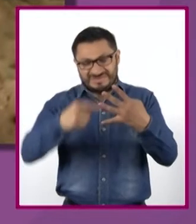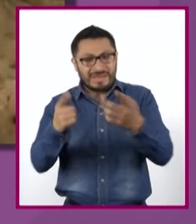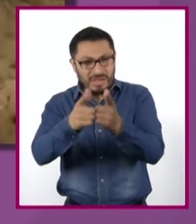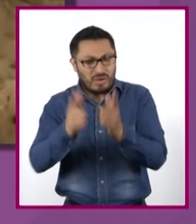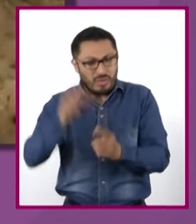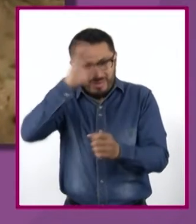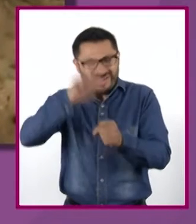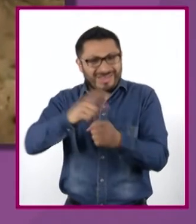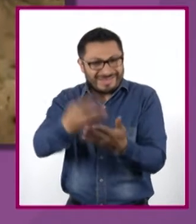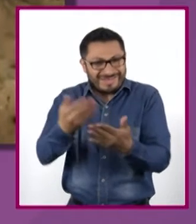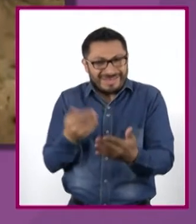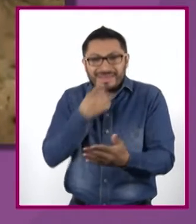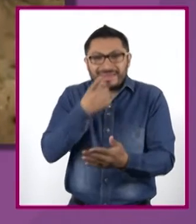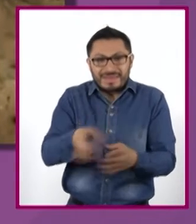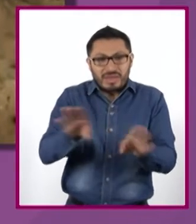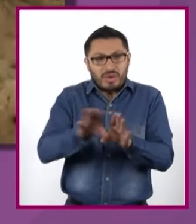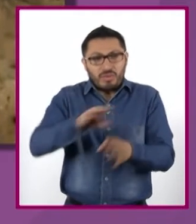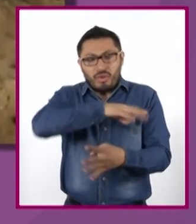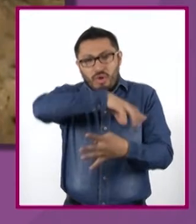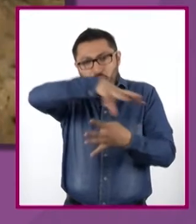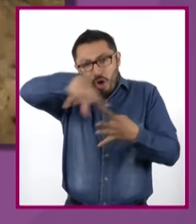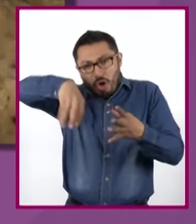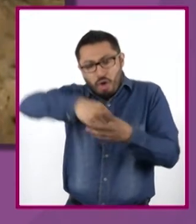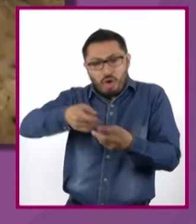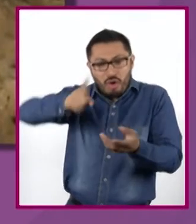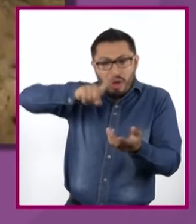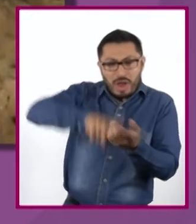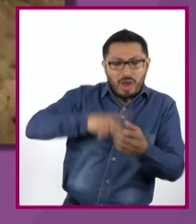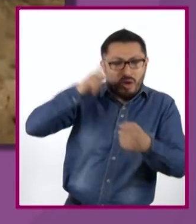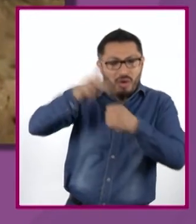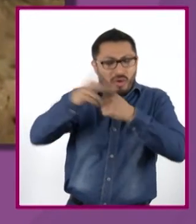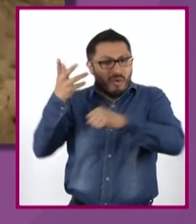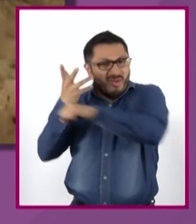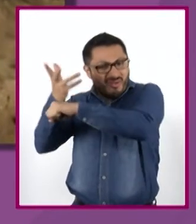y Kiliwa. Todos los demás se encuentran en el país vecino.